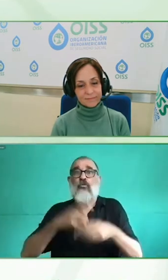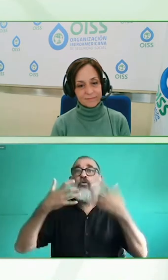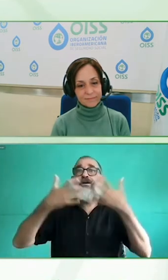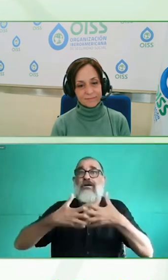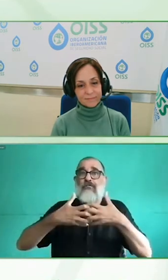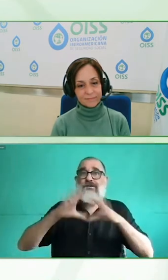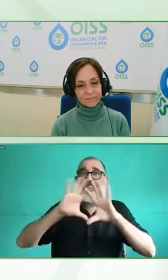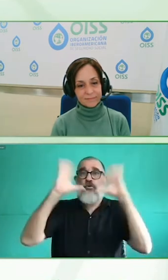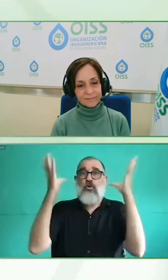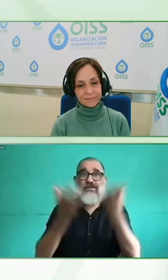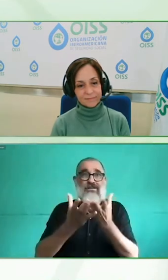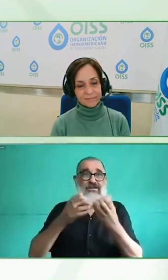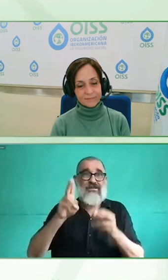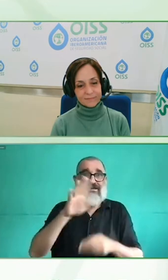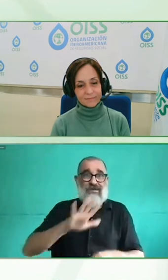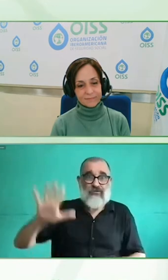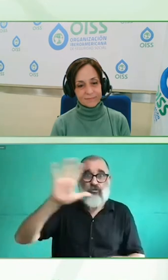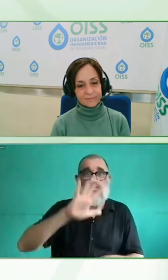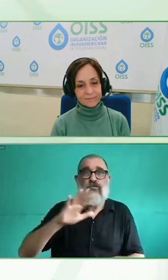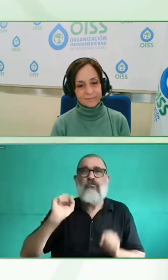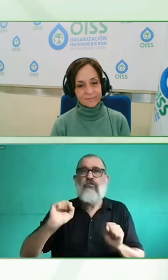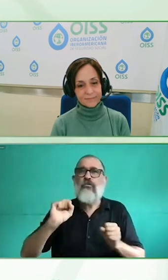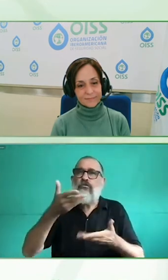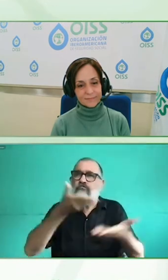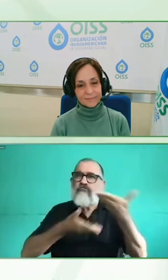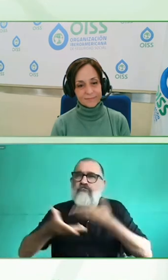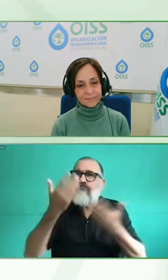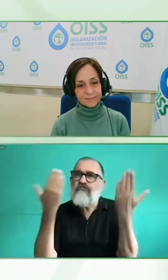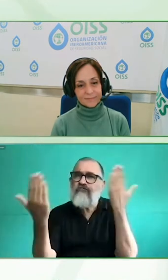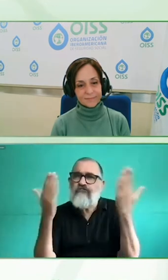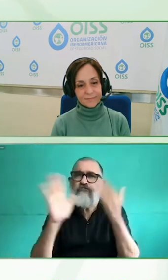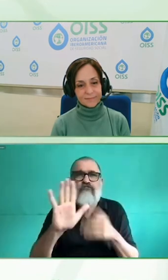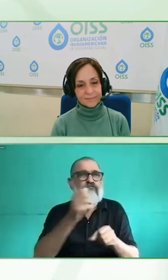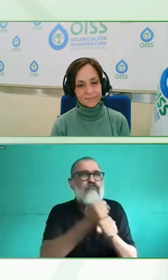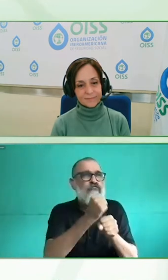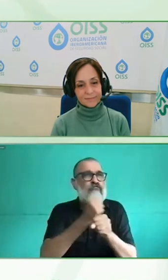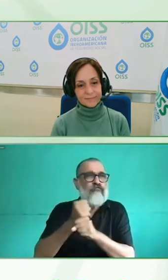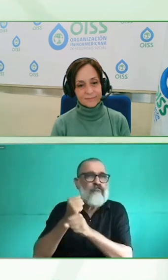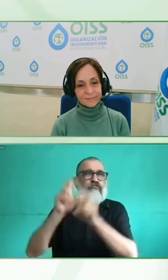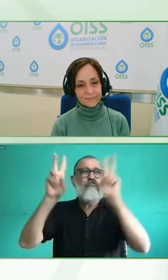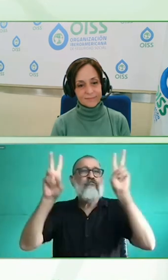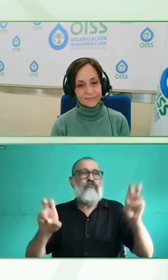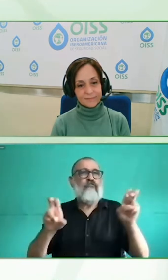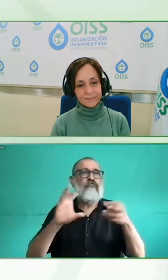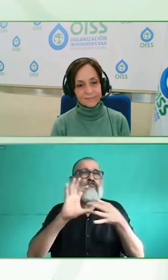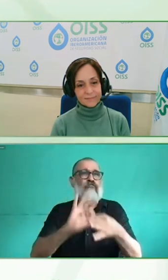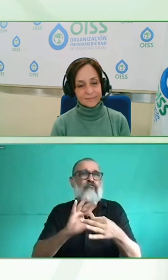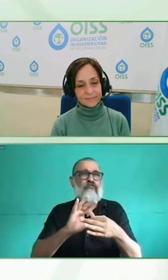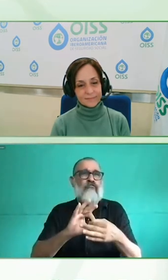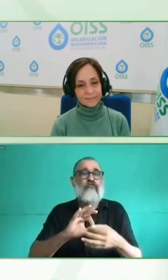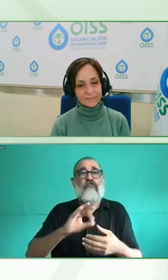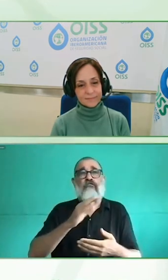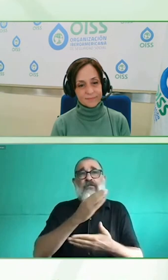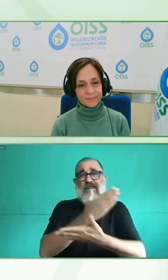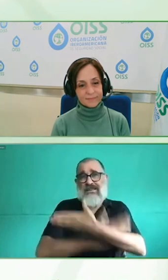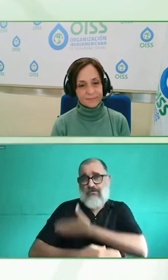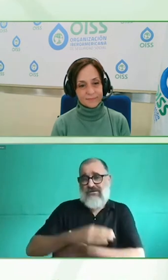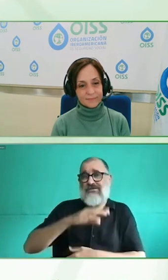trabajamos hasta ahora tanto en el tema de consumidores pero también sí en la herramienta